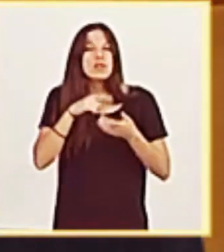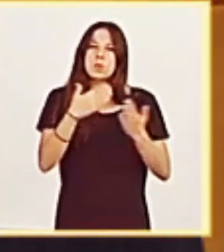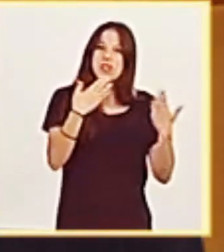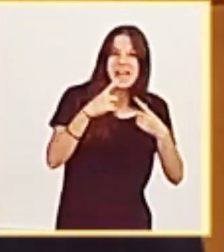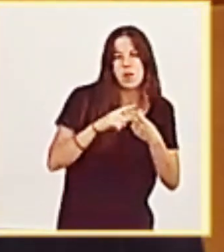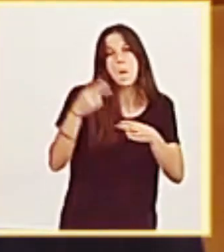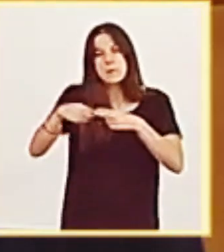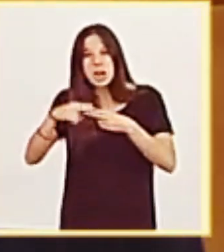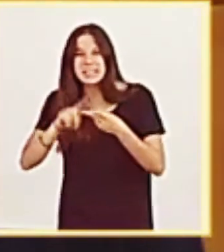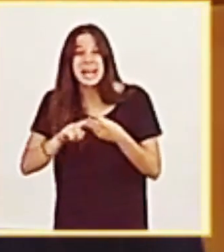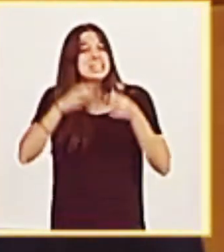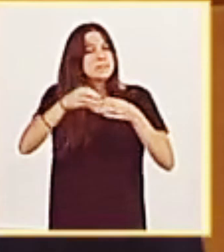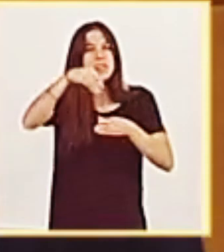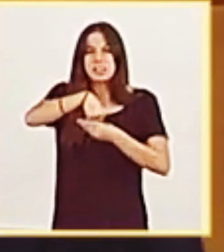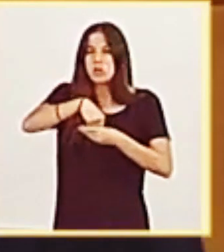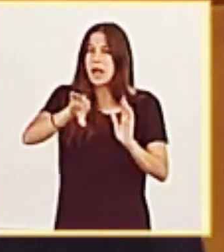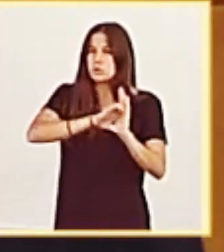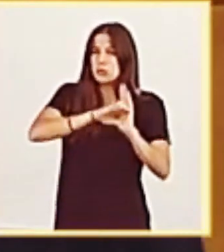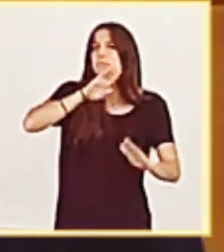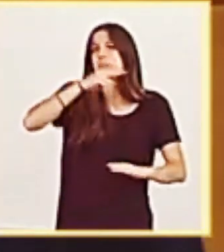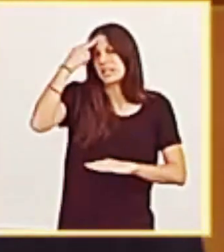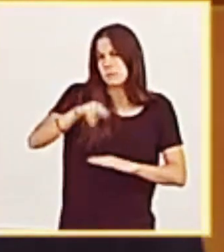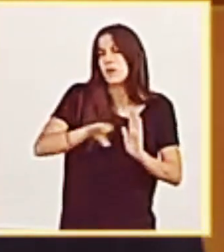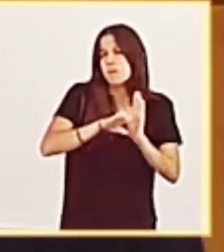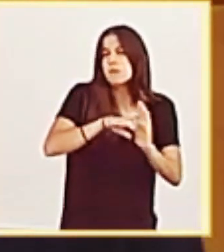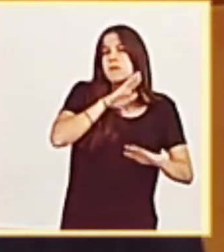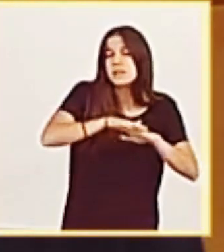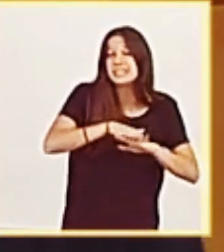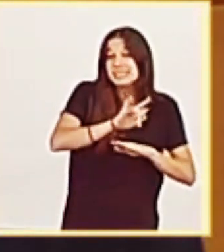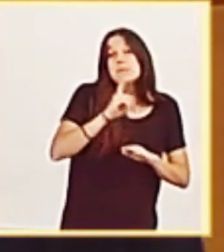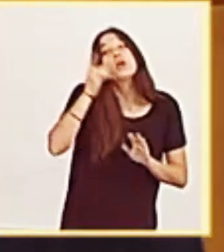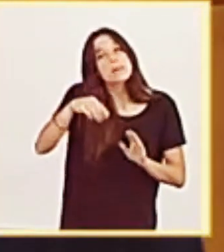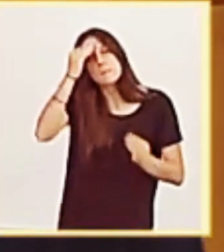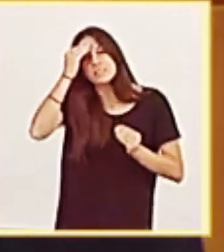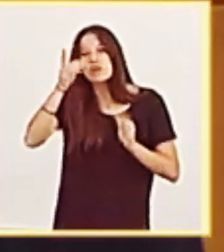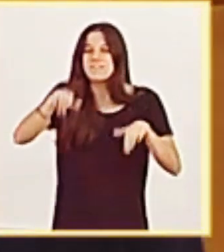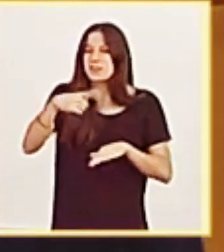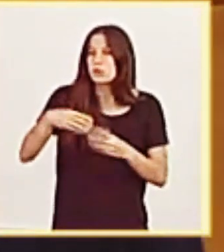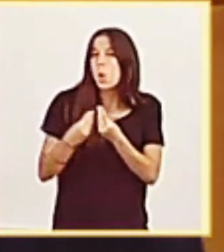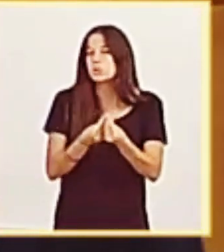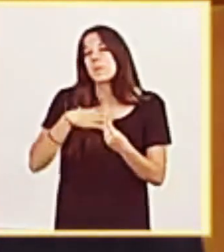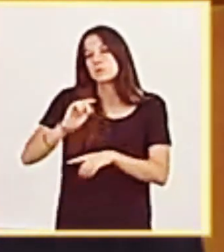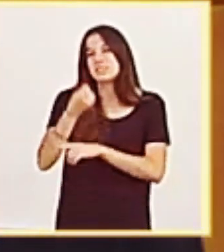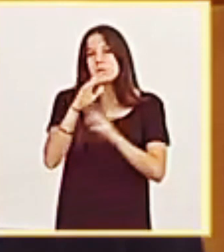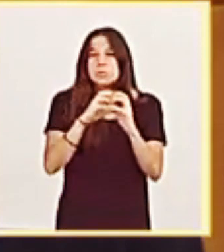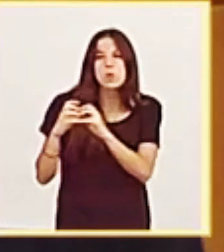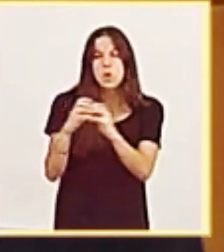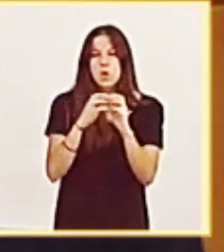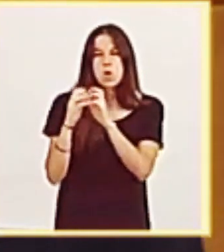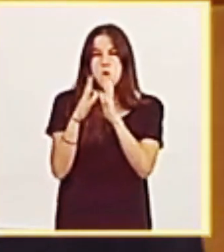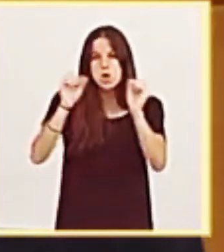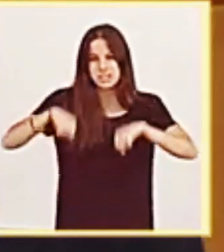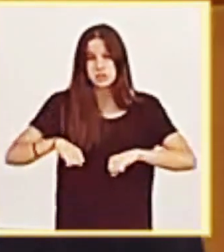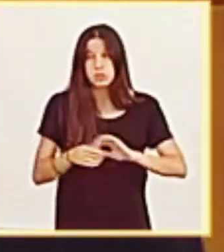Constitución, pero siempre confiando que sabremos encontrar juntos un consenso en el que les diré. Ustedes también